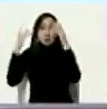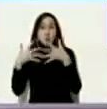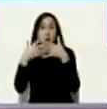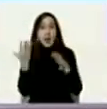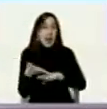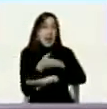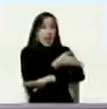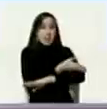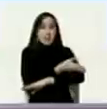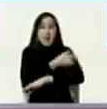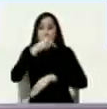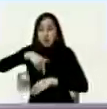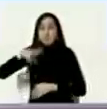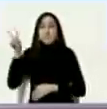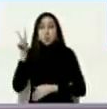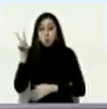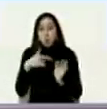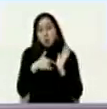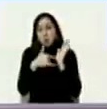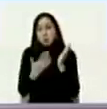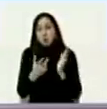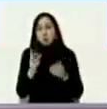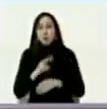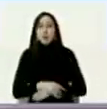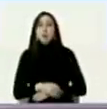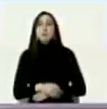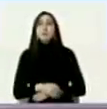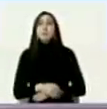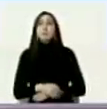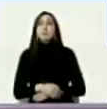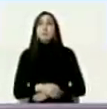en Venezuela la embajadora Rina